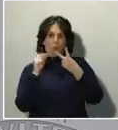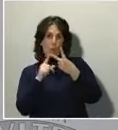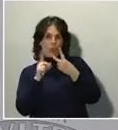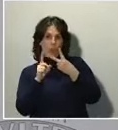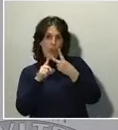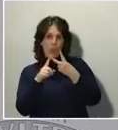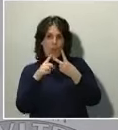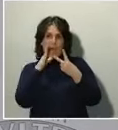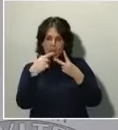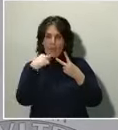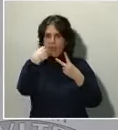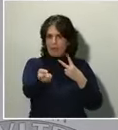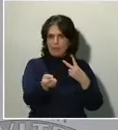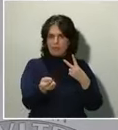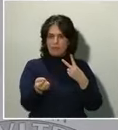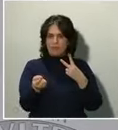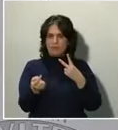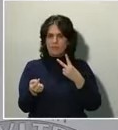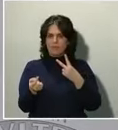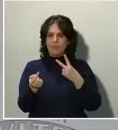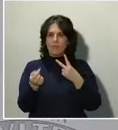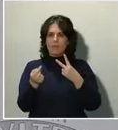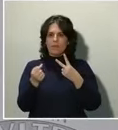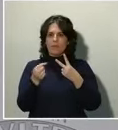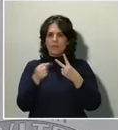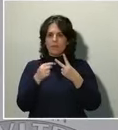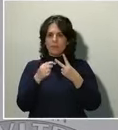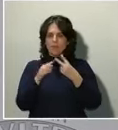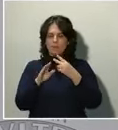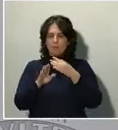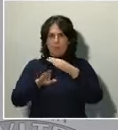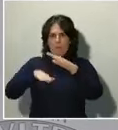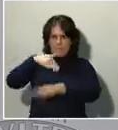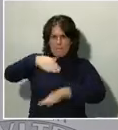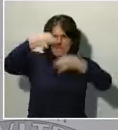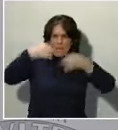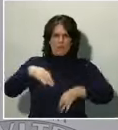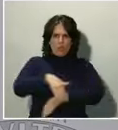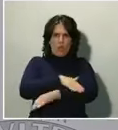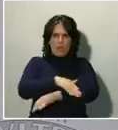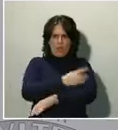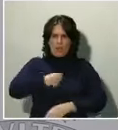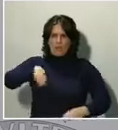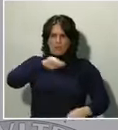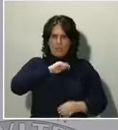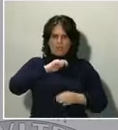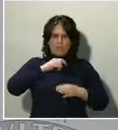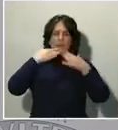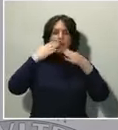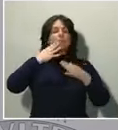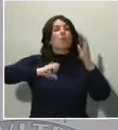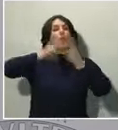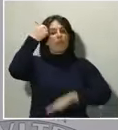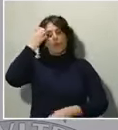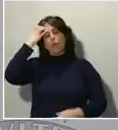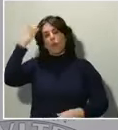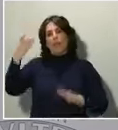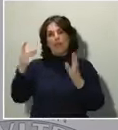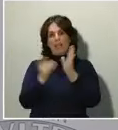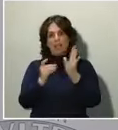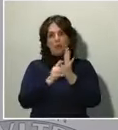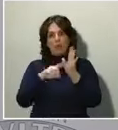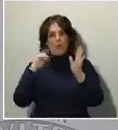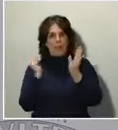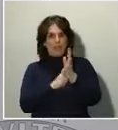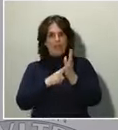el que da este paso rotundo el Gobierno de España en el día de hoy con la aprobación de un real decreto de ley inédito en la historia democrática de nuestro país